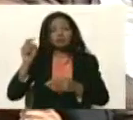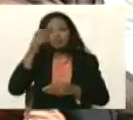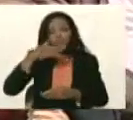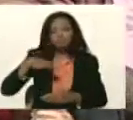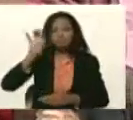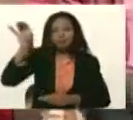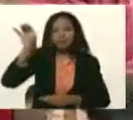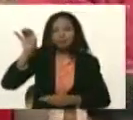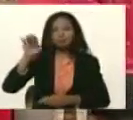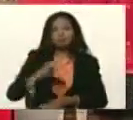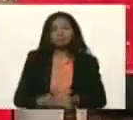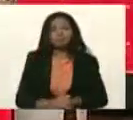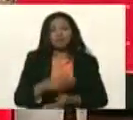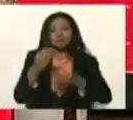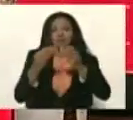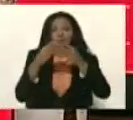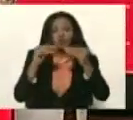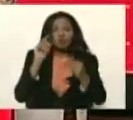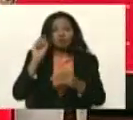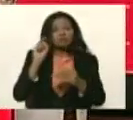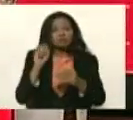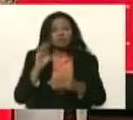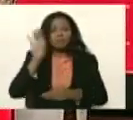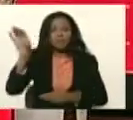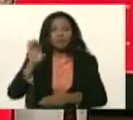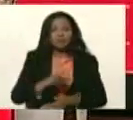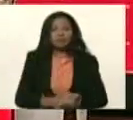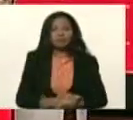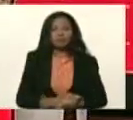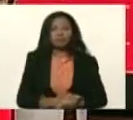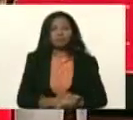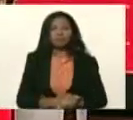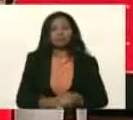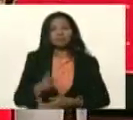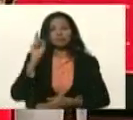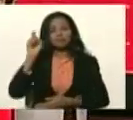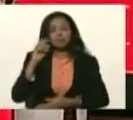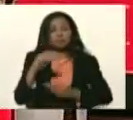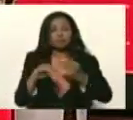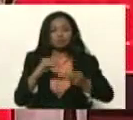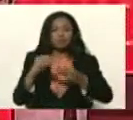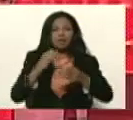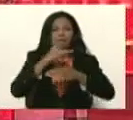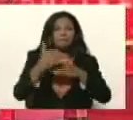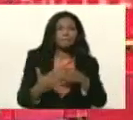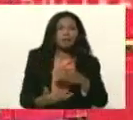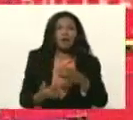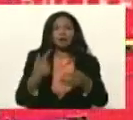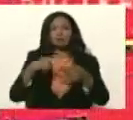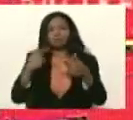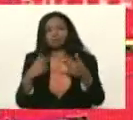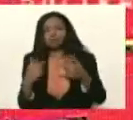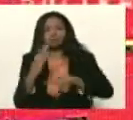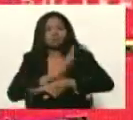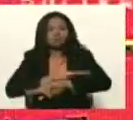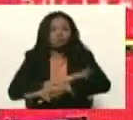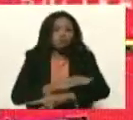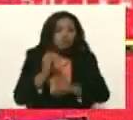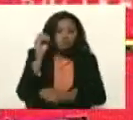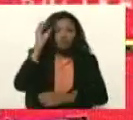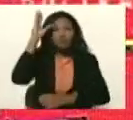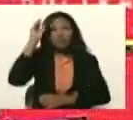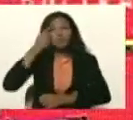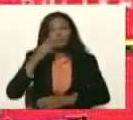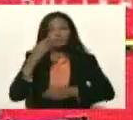país para hacer todo lo que necesita nuestro país necesitamos el plan la disciplina la capacidad